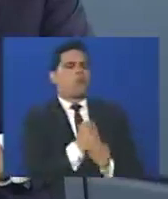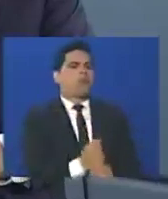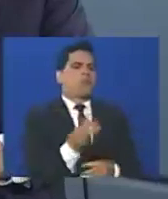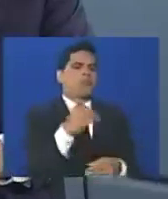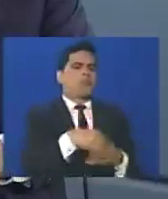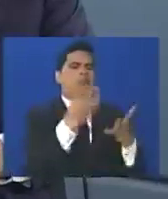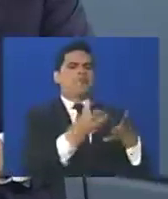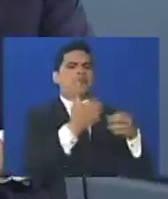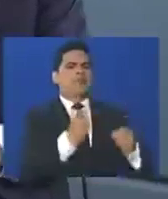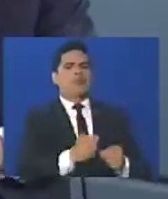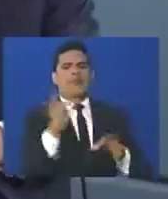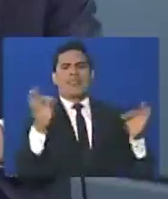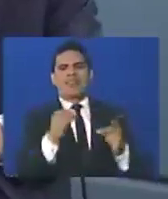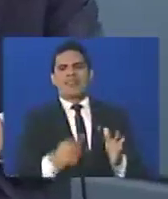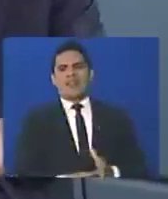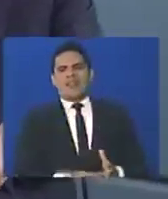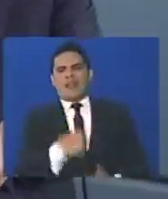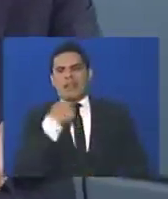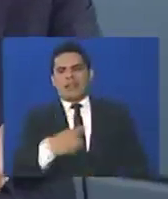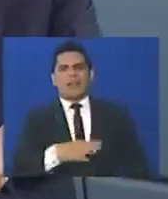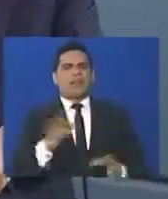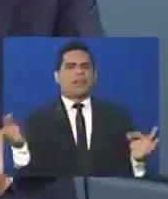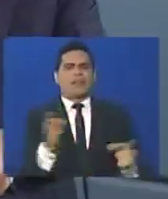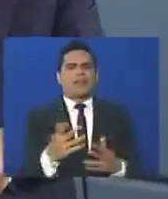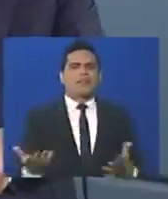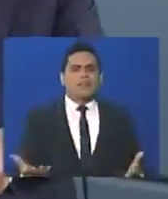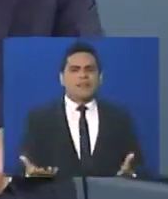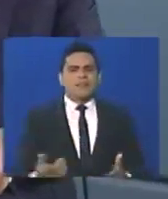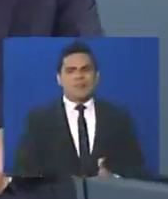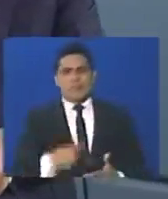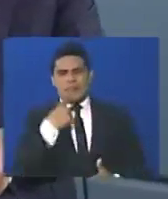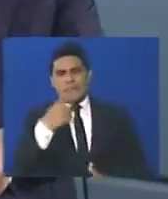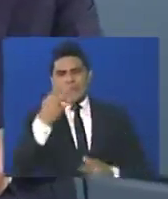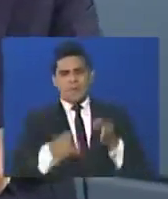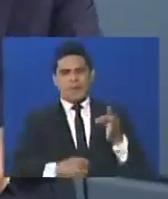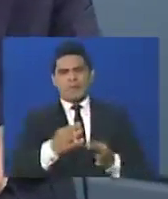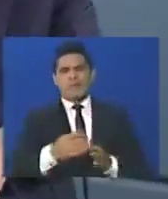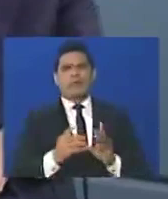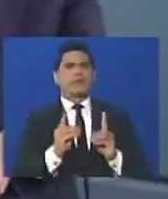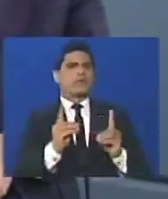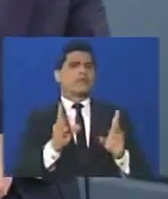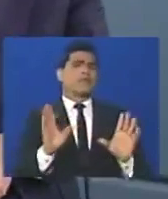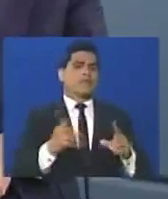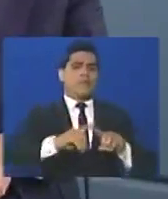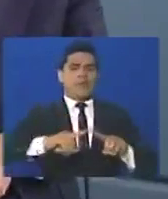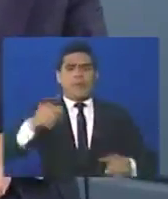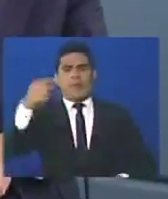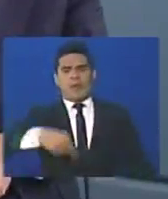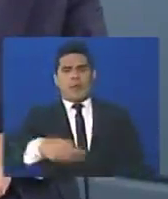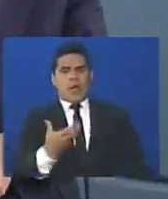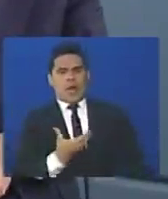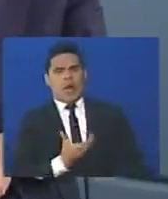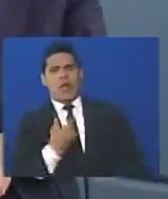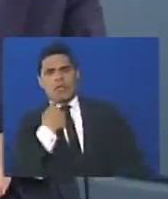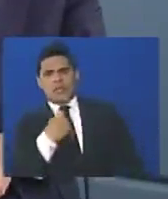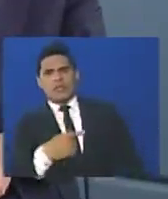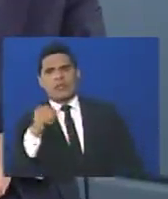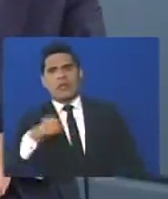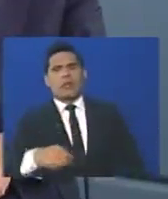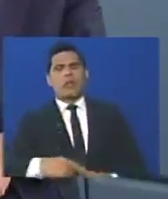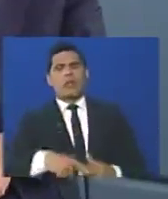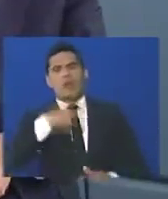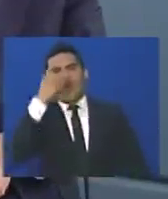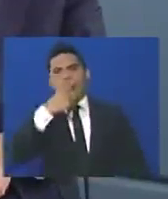años en una cárcel, y todavía no los han rematado, como dicen los presos, o no les han dictado una sentencia, ah, pero aquí, con un alcalde que es un adversario